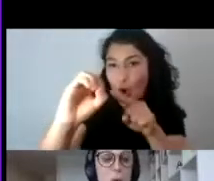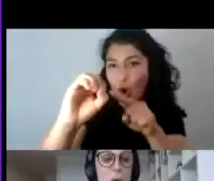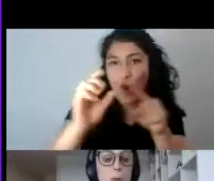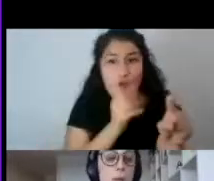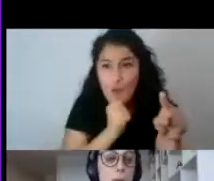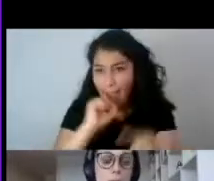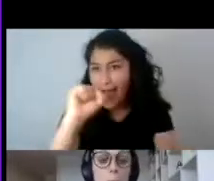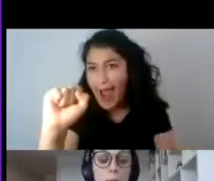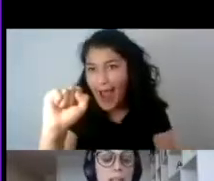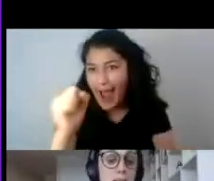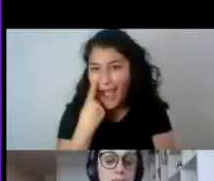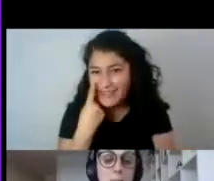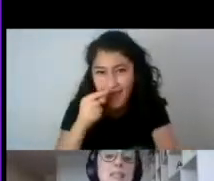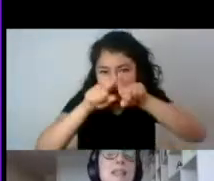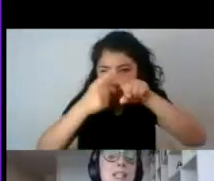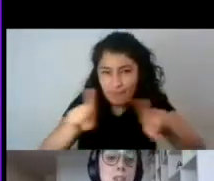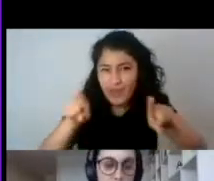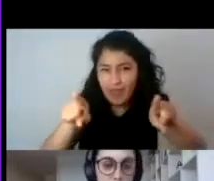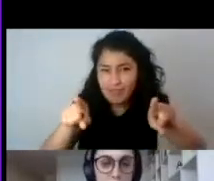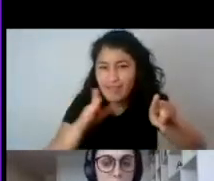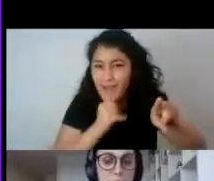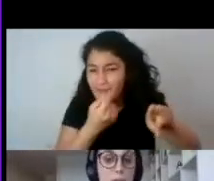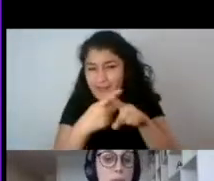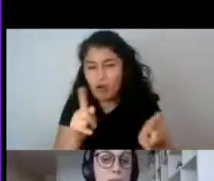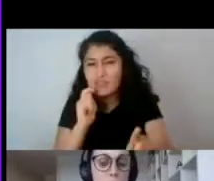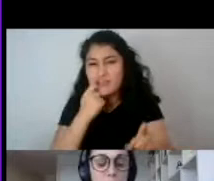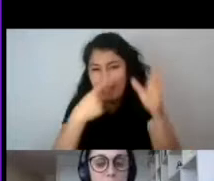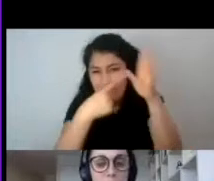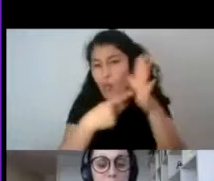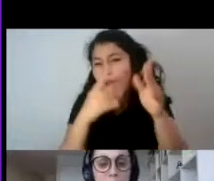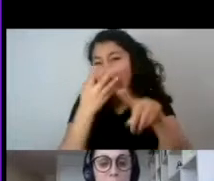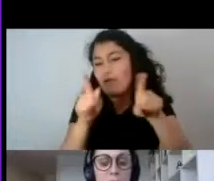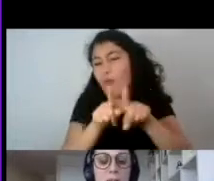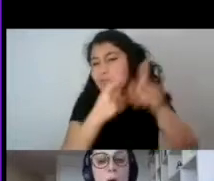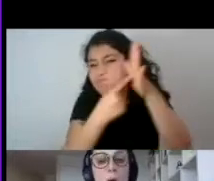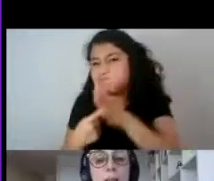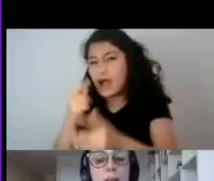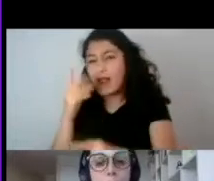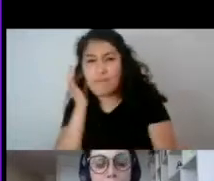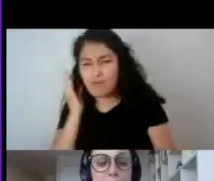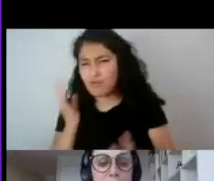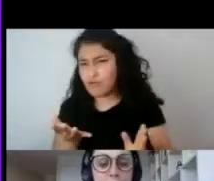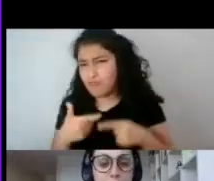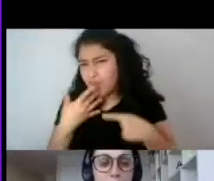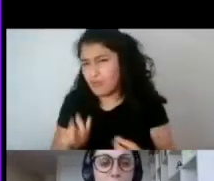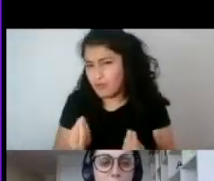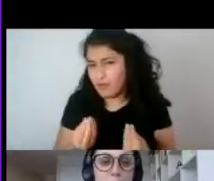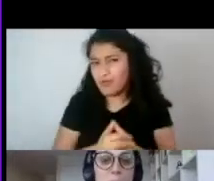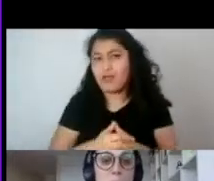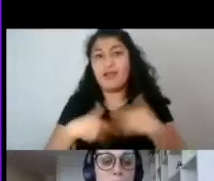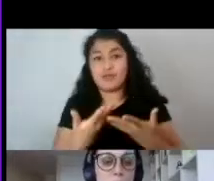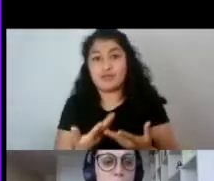una completa invisibilización respecto de lo femenino. Ahora, ¿cuál es quizás el aspecto